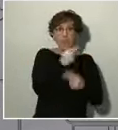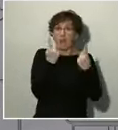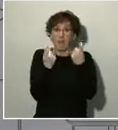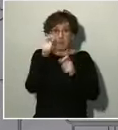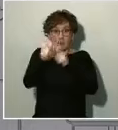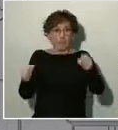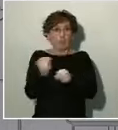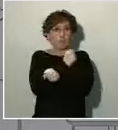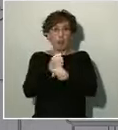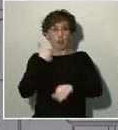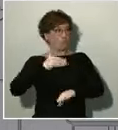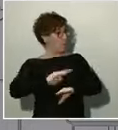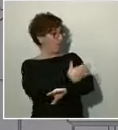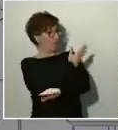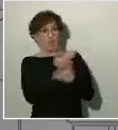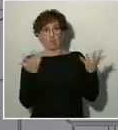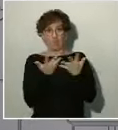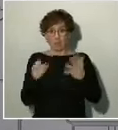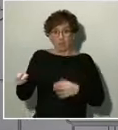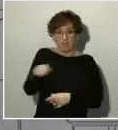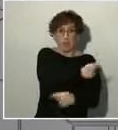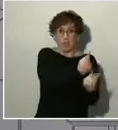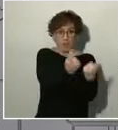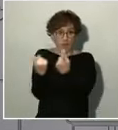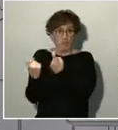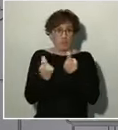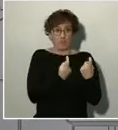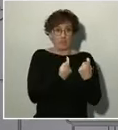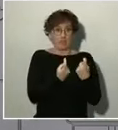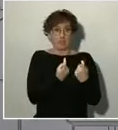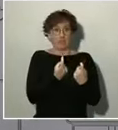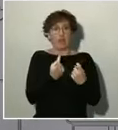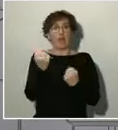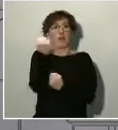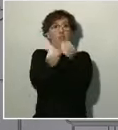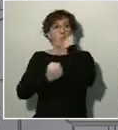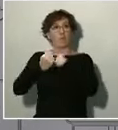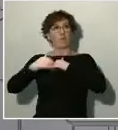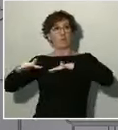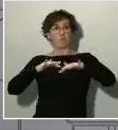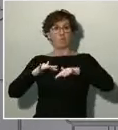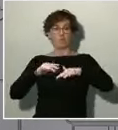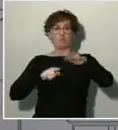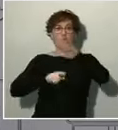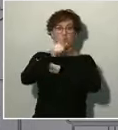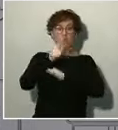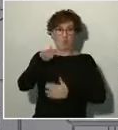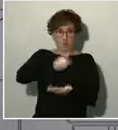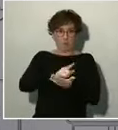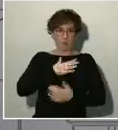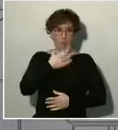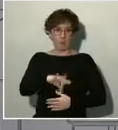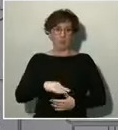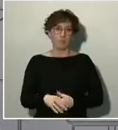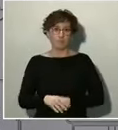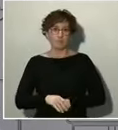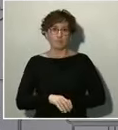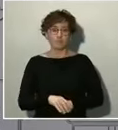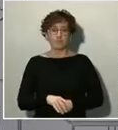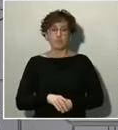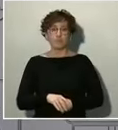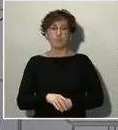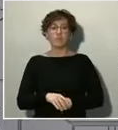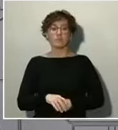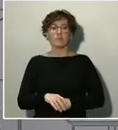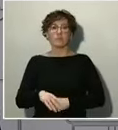emergencia y la actividad económica vuelva a recuperar la normalidad. El Gobierno va a estar del lado no solo de los trabajadores y